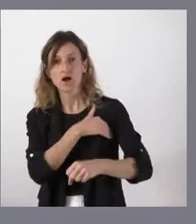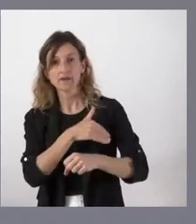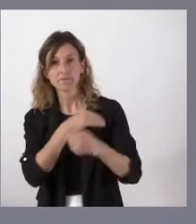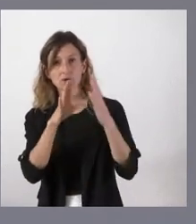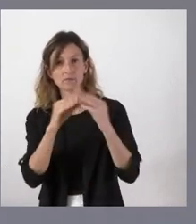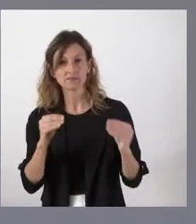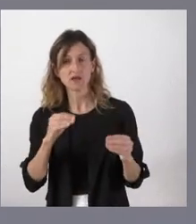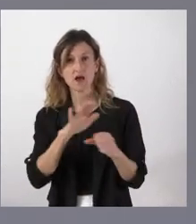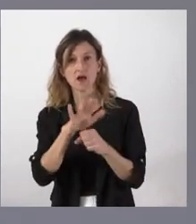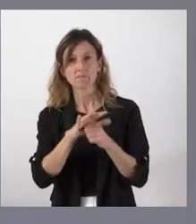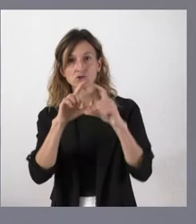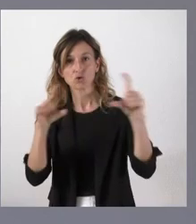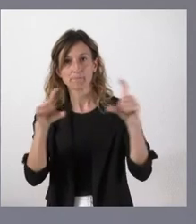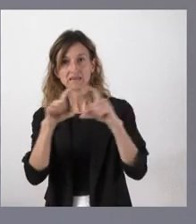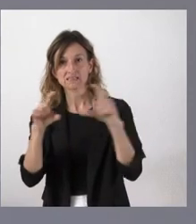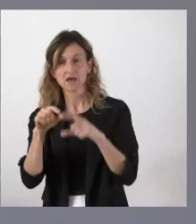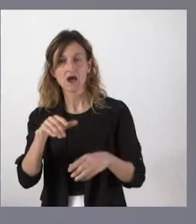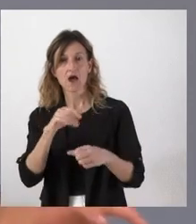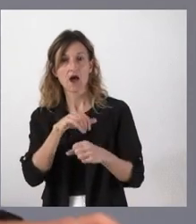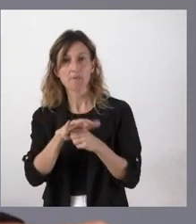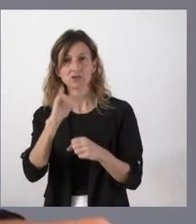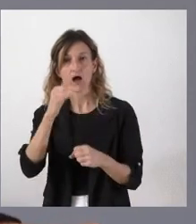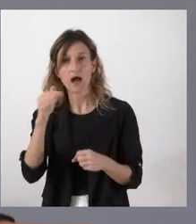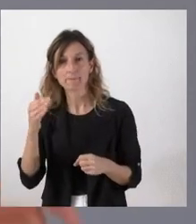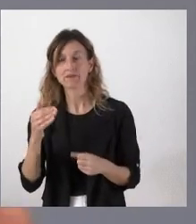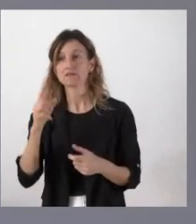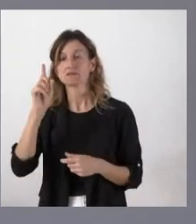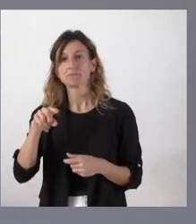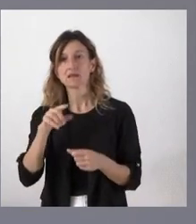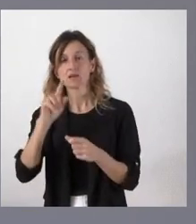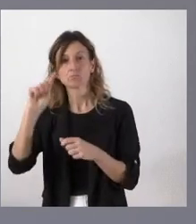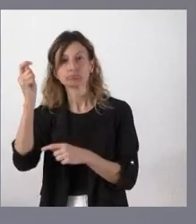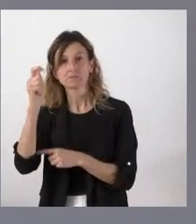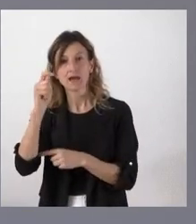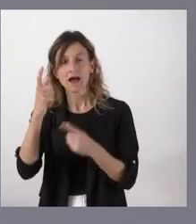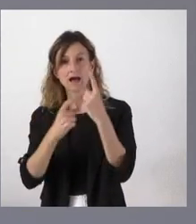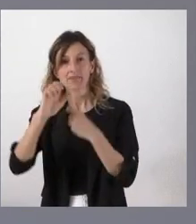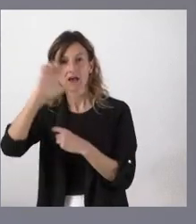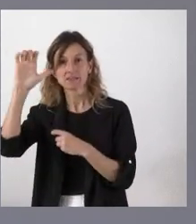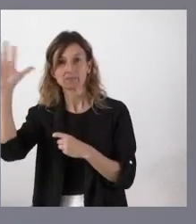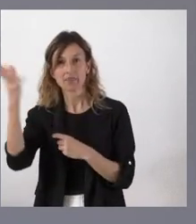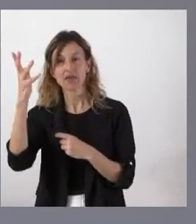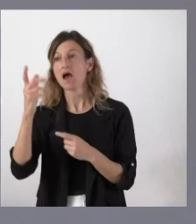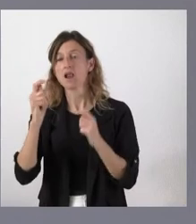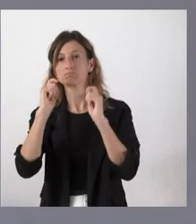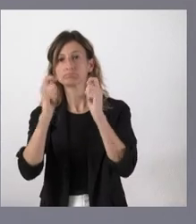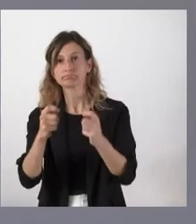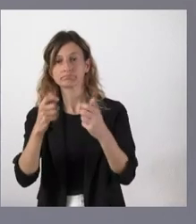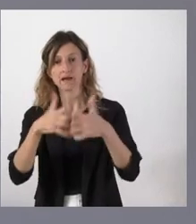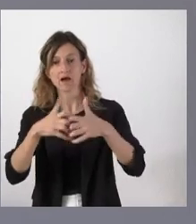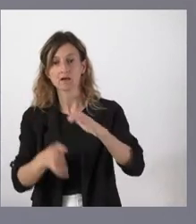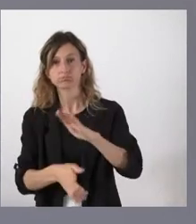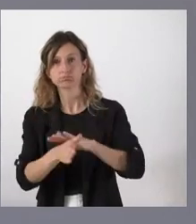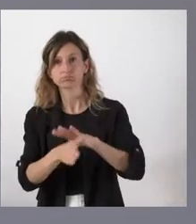universitario, el ámbito empresarial, el ámbito del hub, la obtención por parte de la Agencia Europea Especial de este hub de emprendimiento